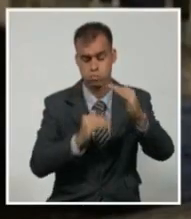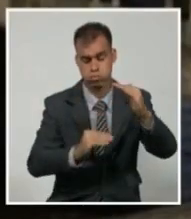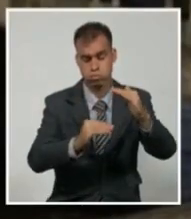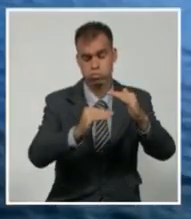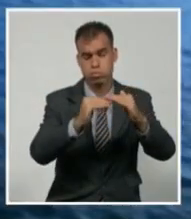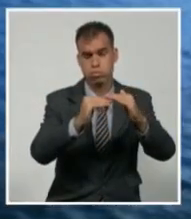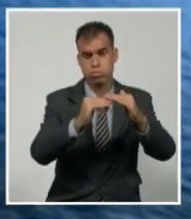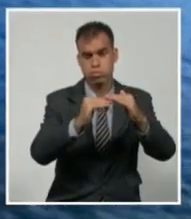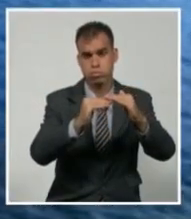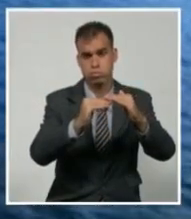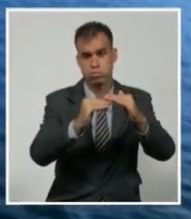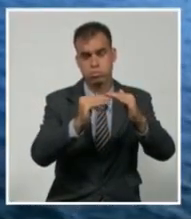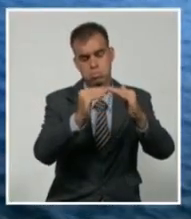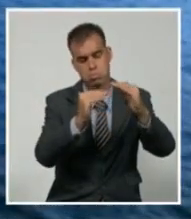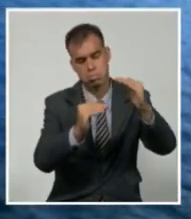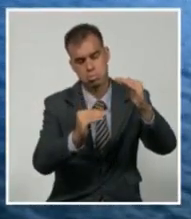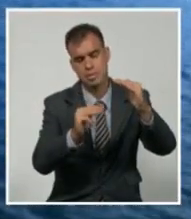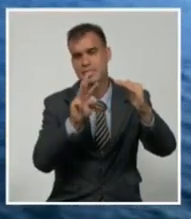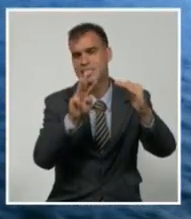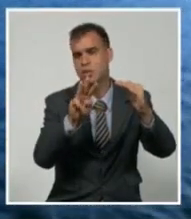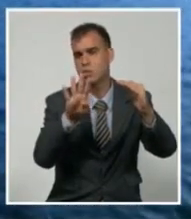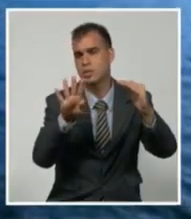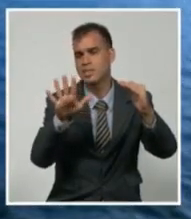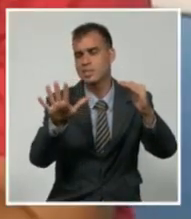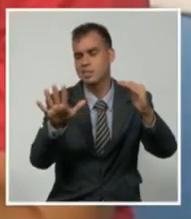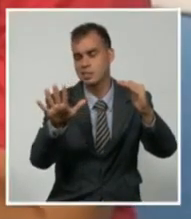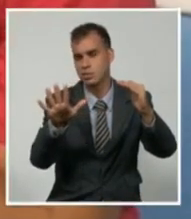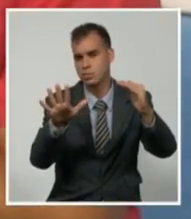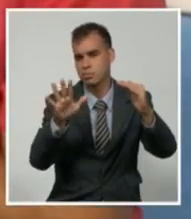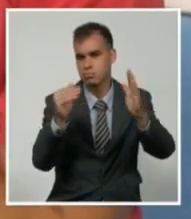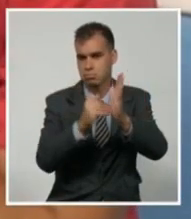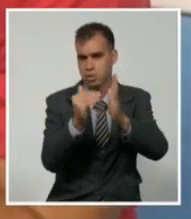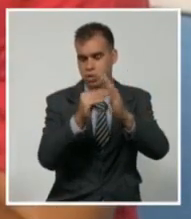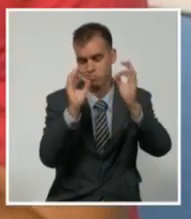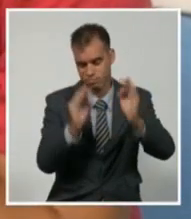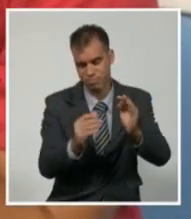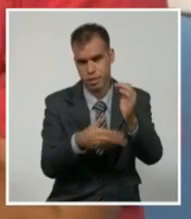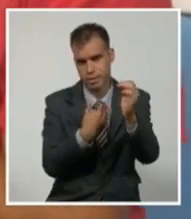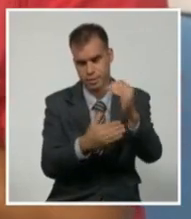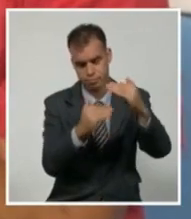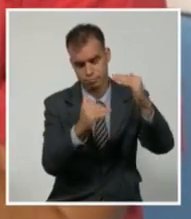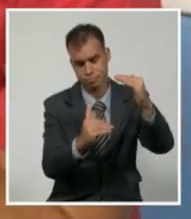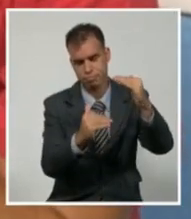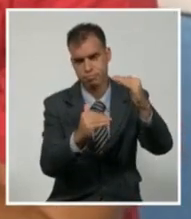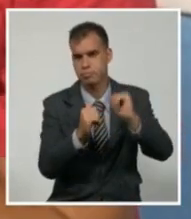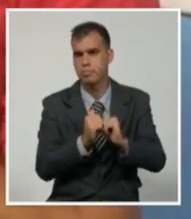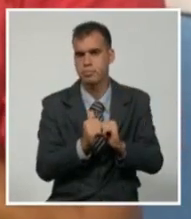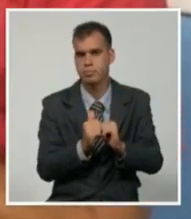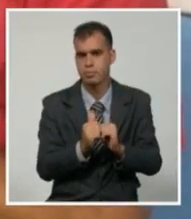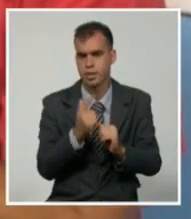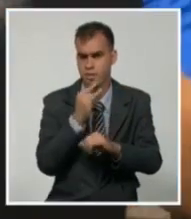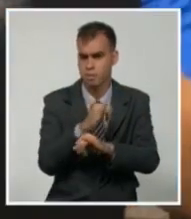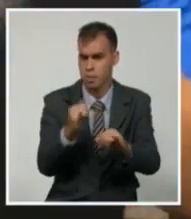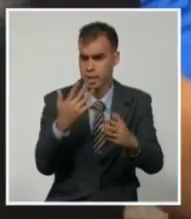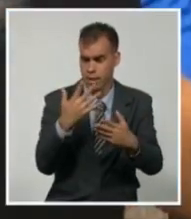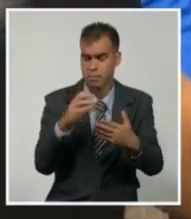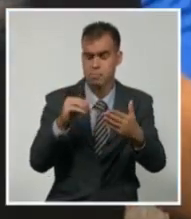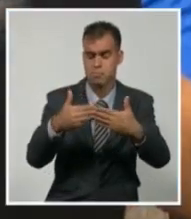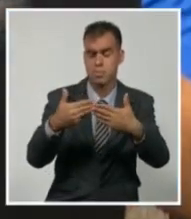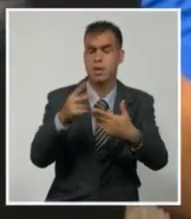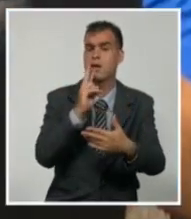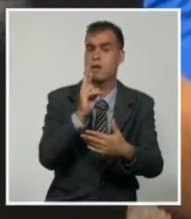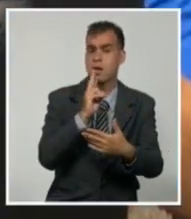registra 345 millones. Según datos ofrecidos en el puesto de dirección de recursos hidráulicos, algunas presas